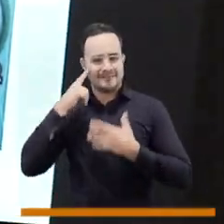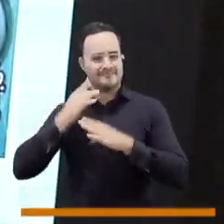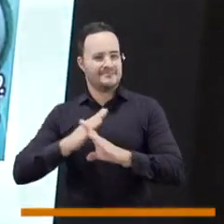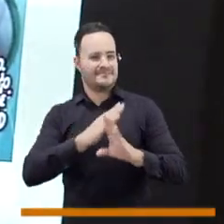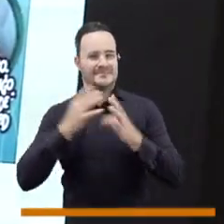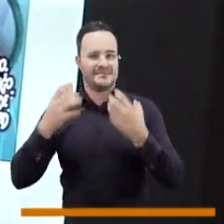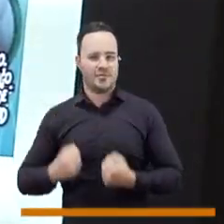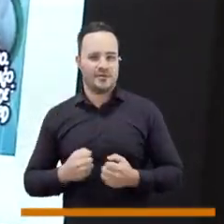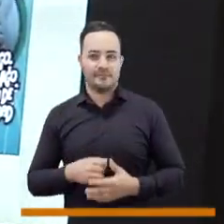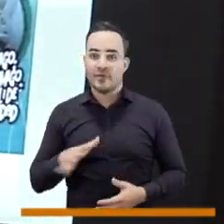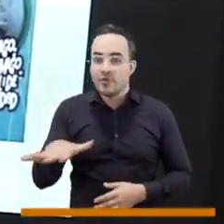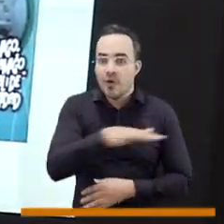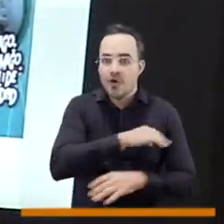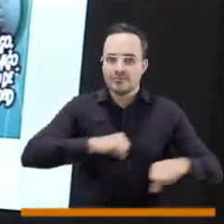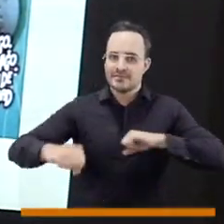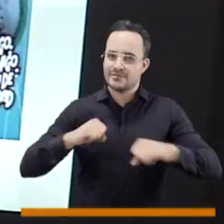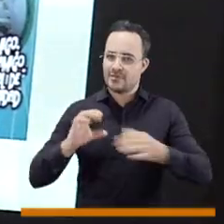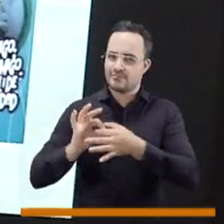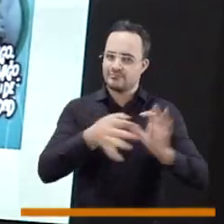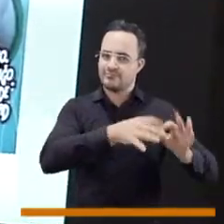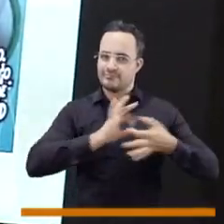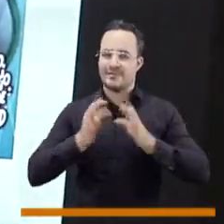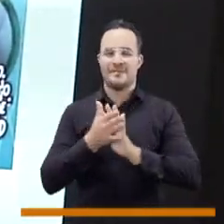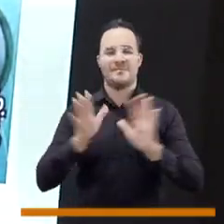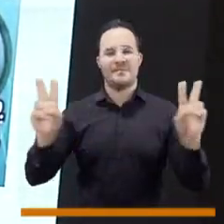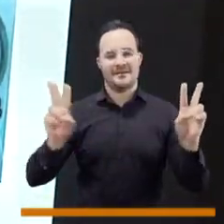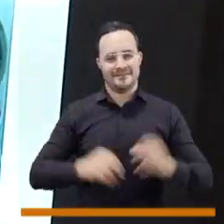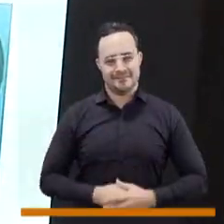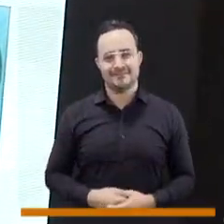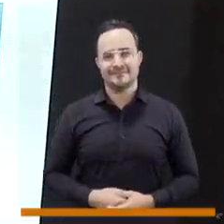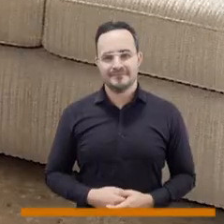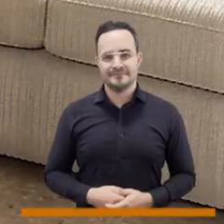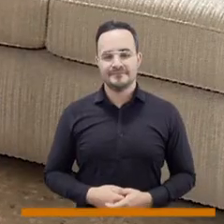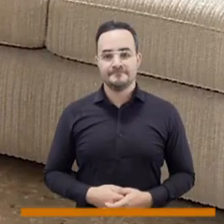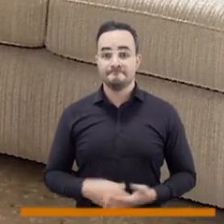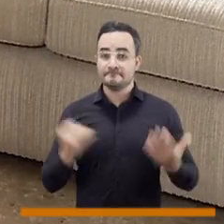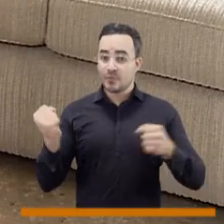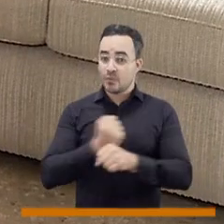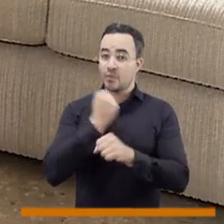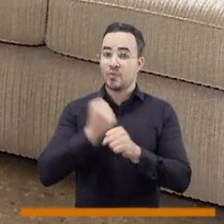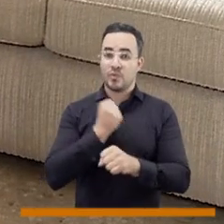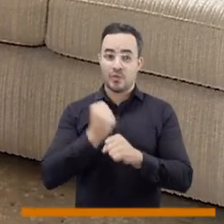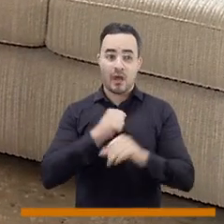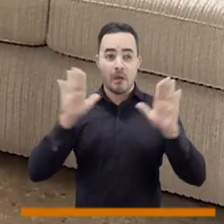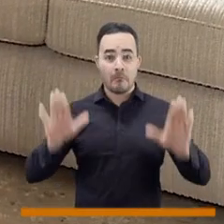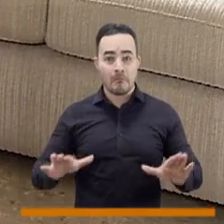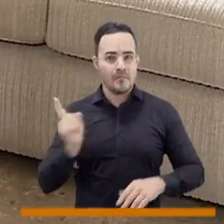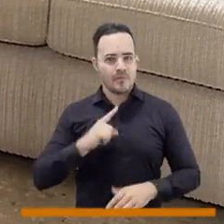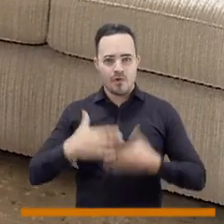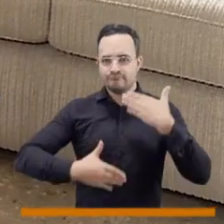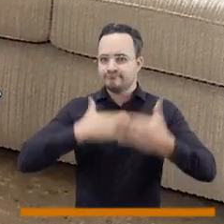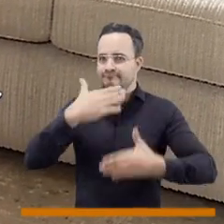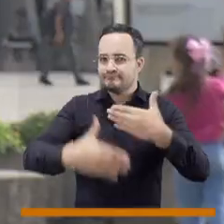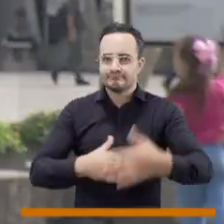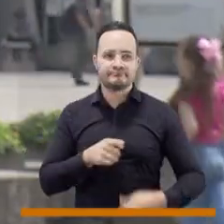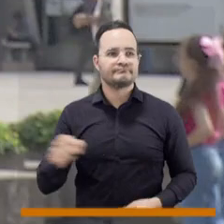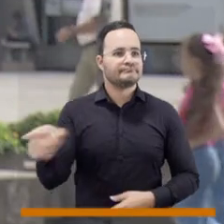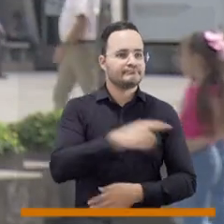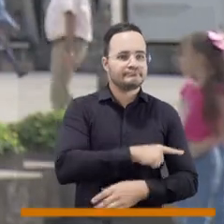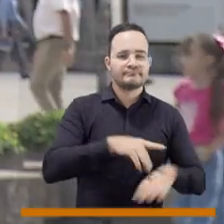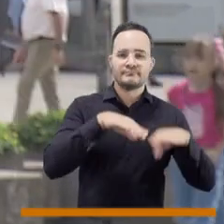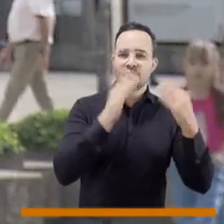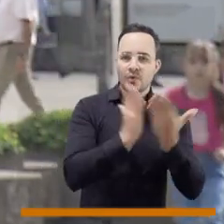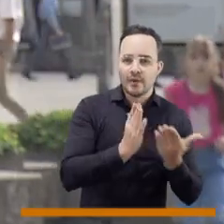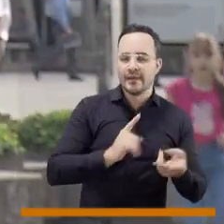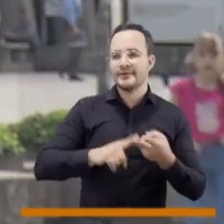próspera, solidaria y segura, construyendo cultura ciudadana como gestores de paz. Un trabajo que no